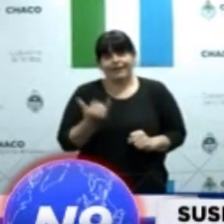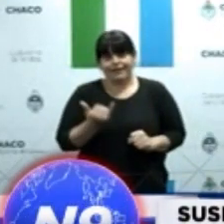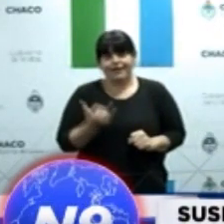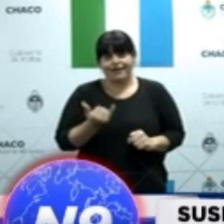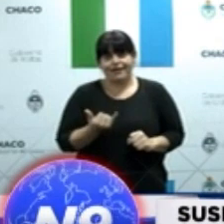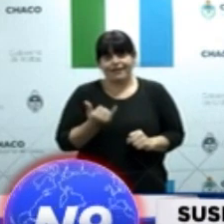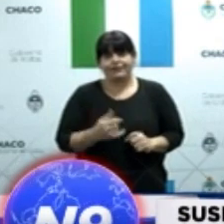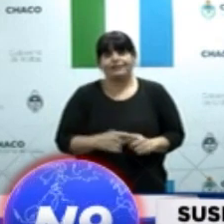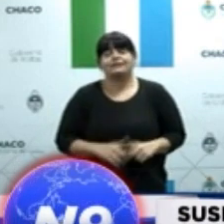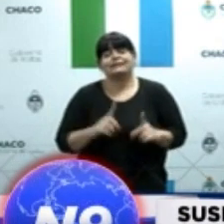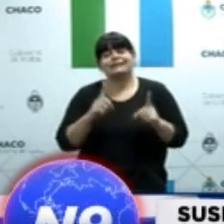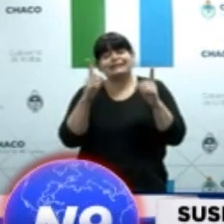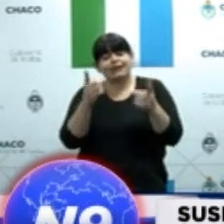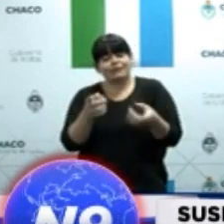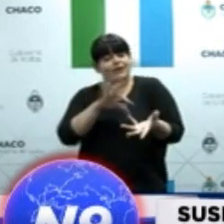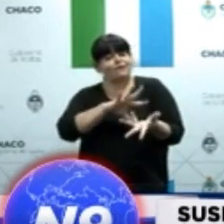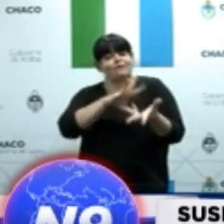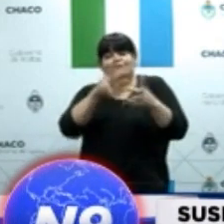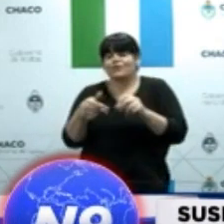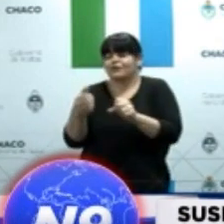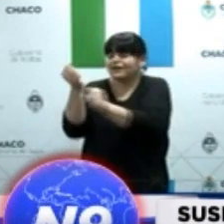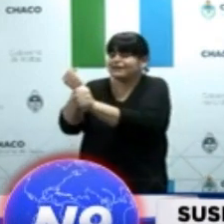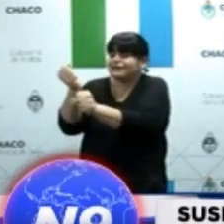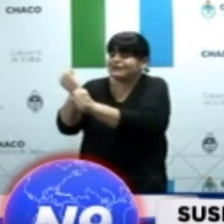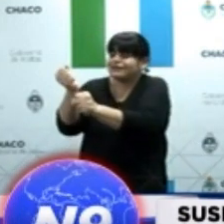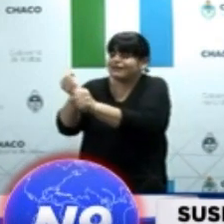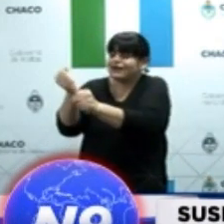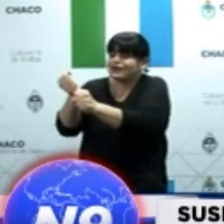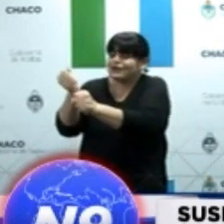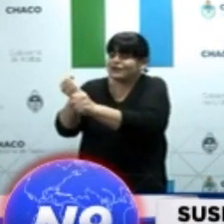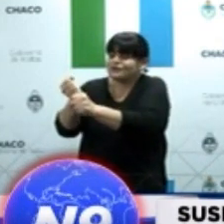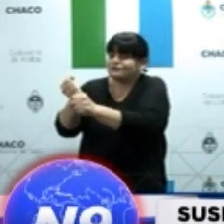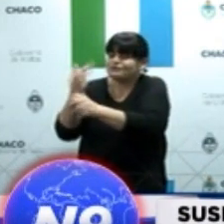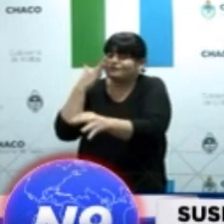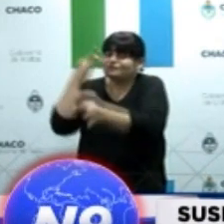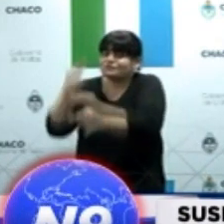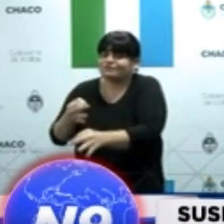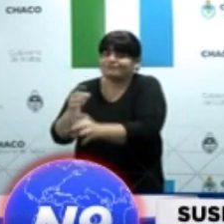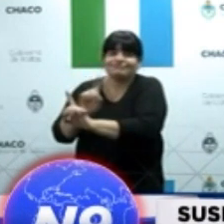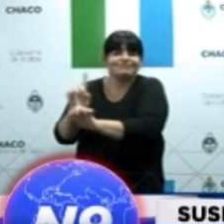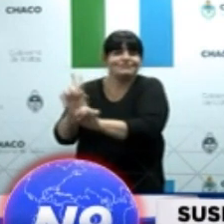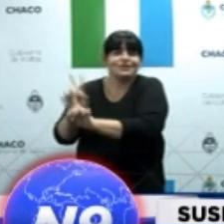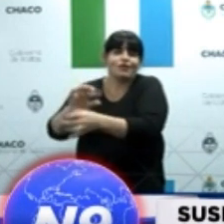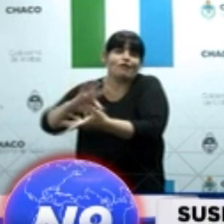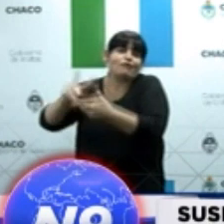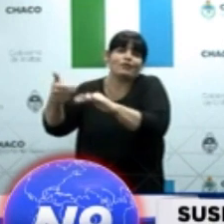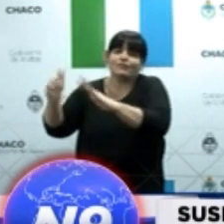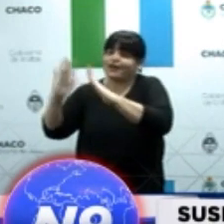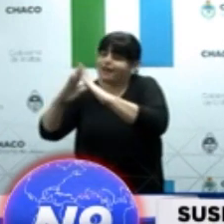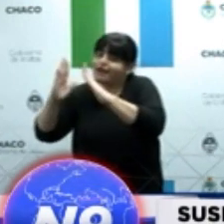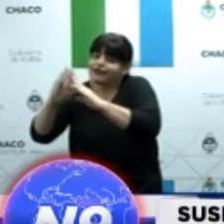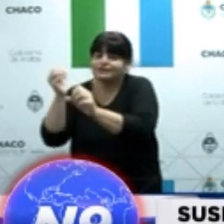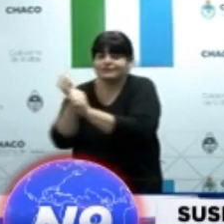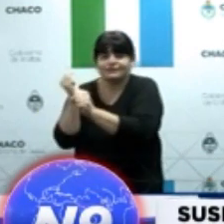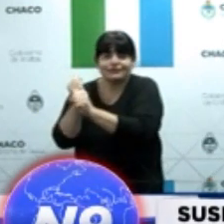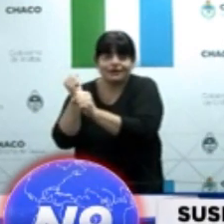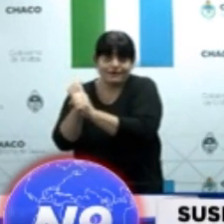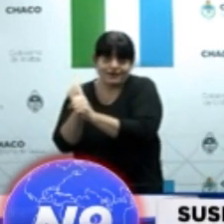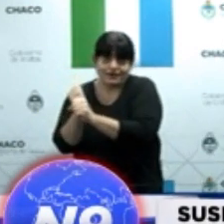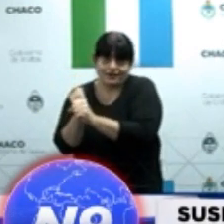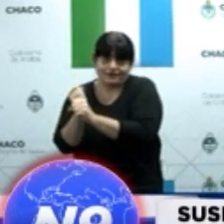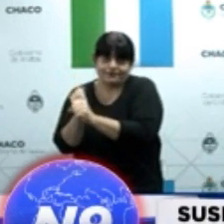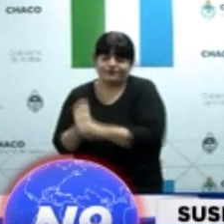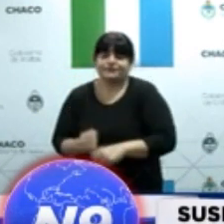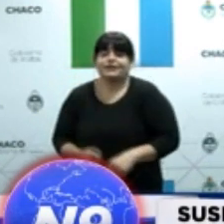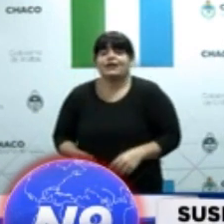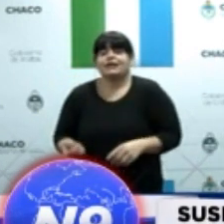demanda, obviamente, de reapertura de actividades, porque los comerciantes no pueden vivir sin trabajar. Tenemos